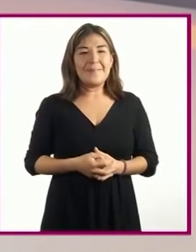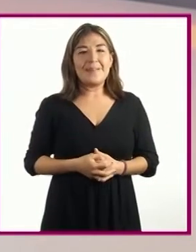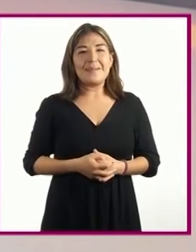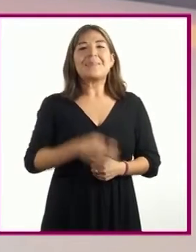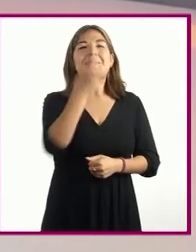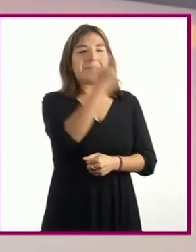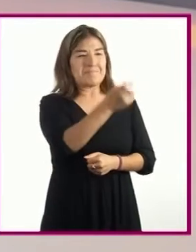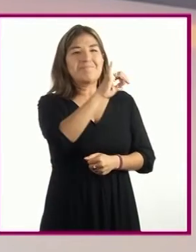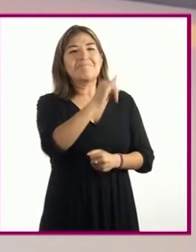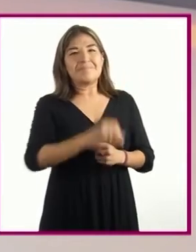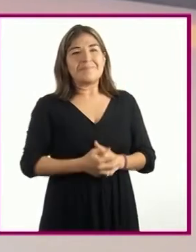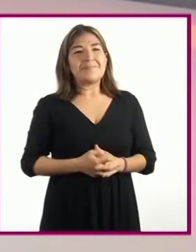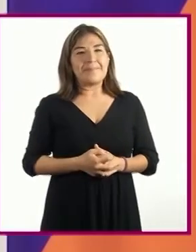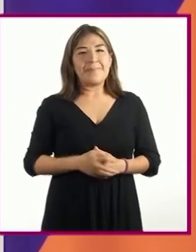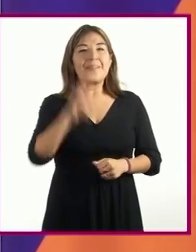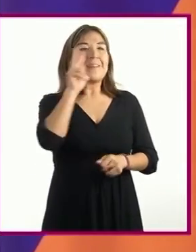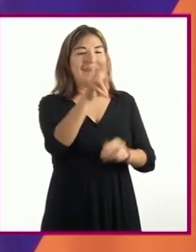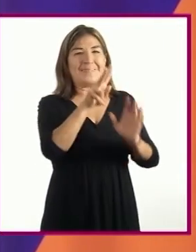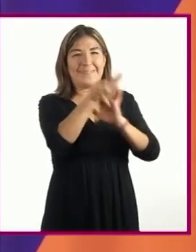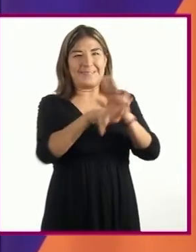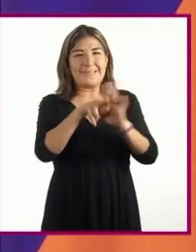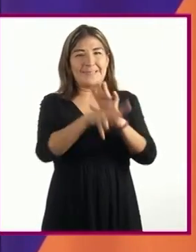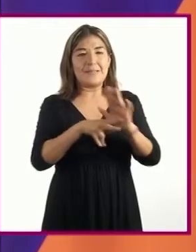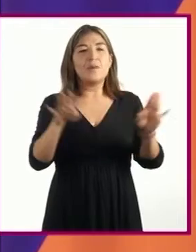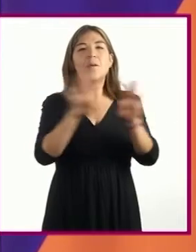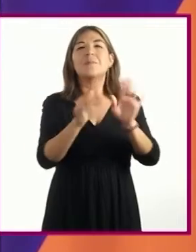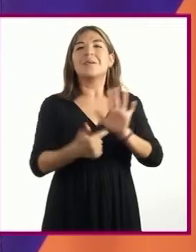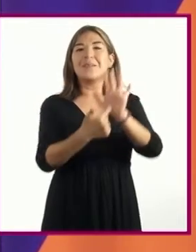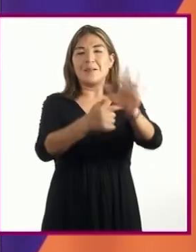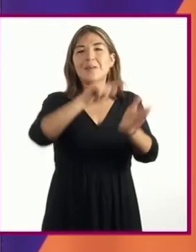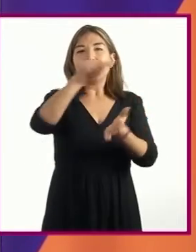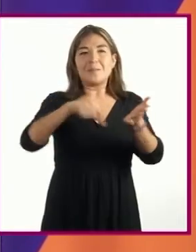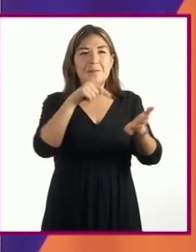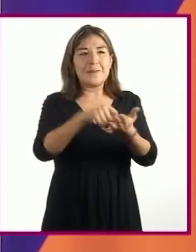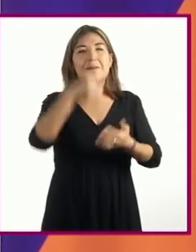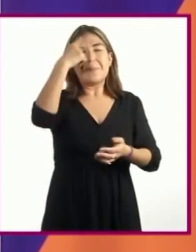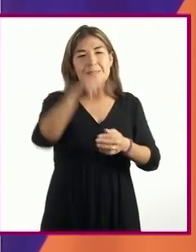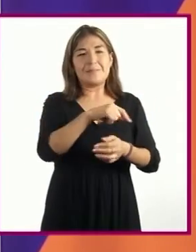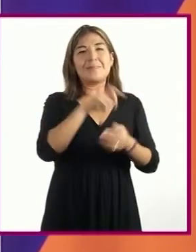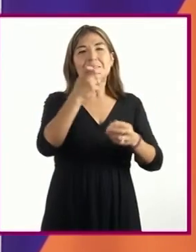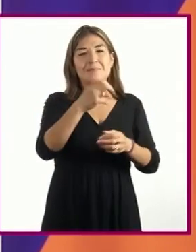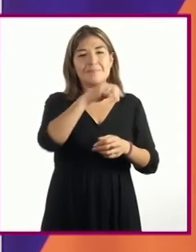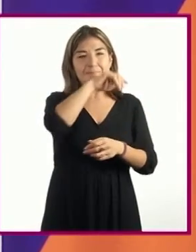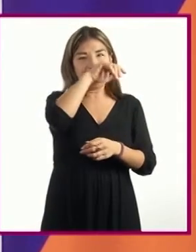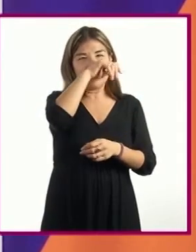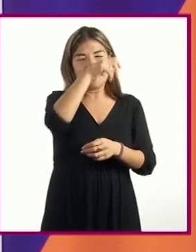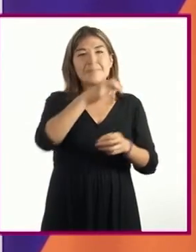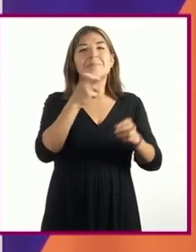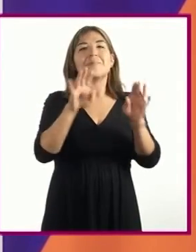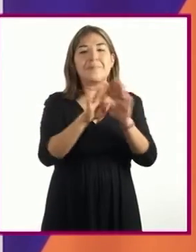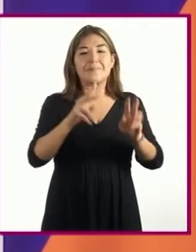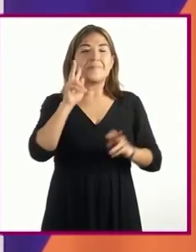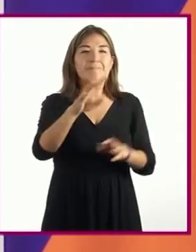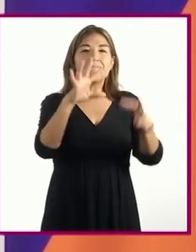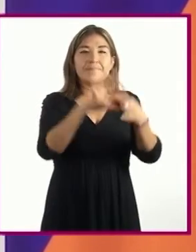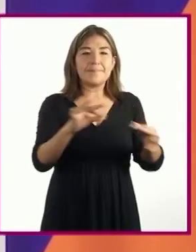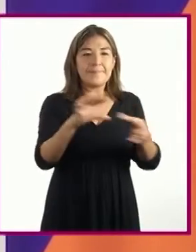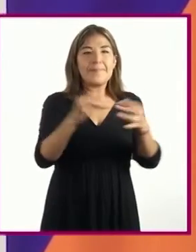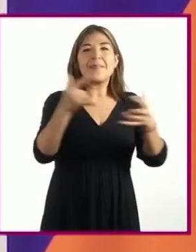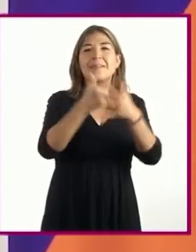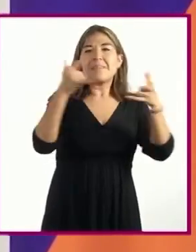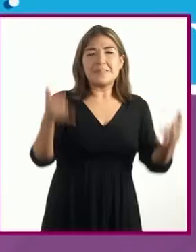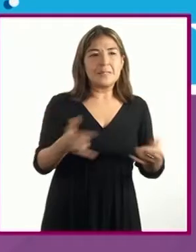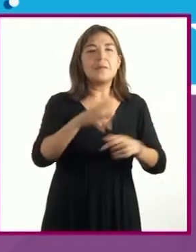Así es. En el video que vimos, nos muestran lugares en los que se presentan momentos importantes de la narración. Y podemos